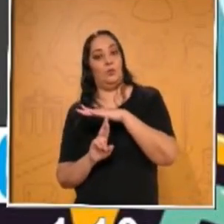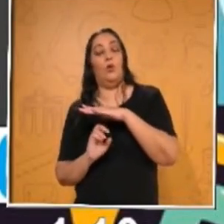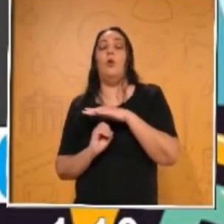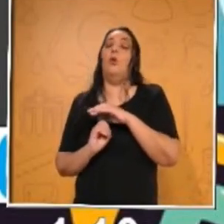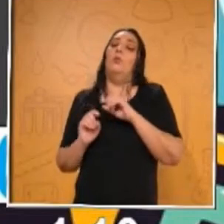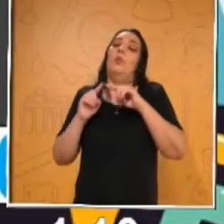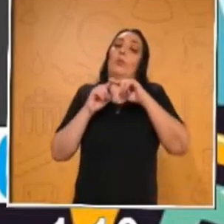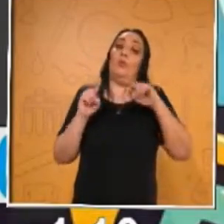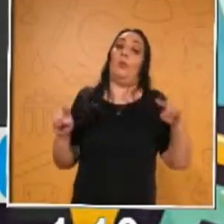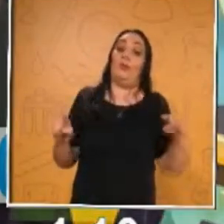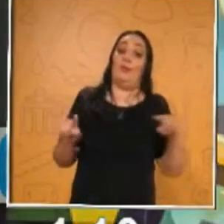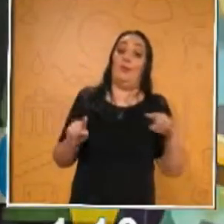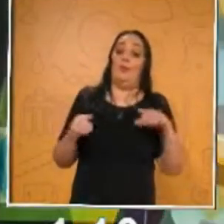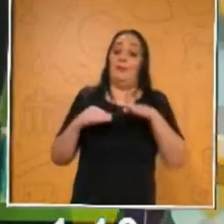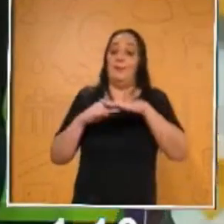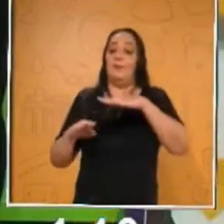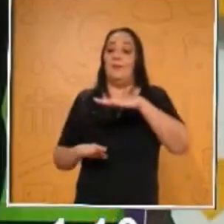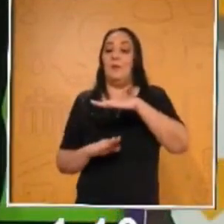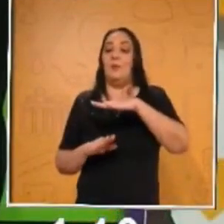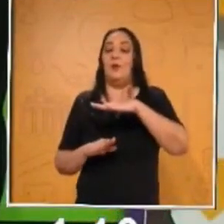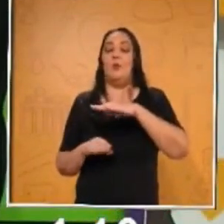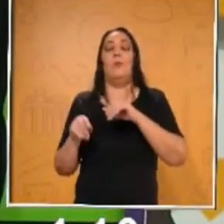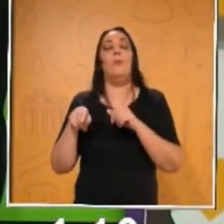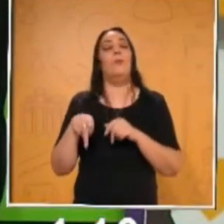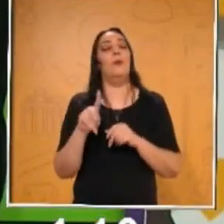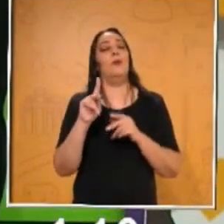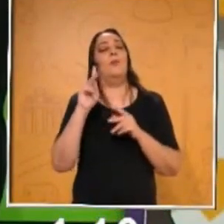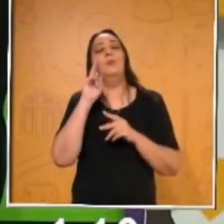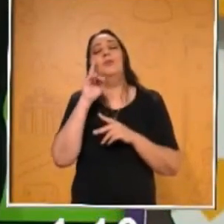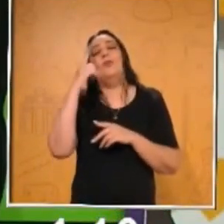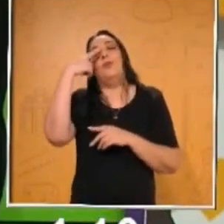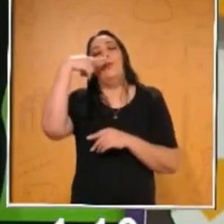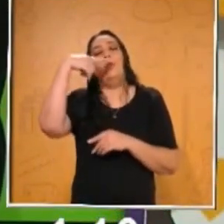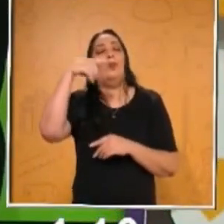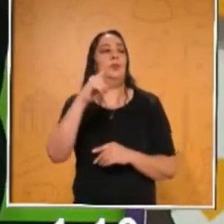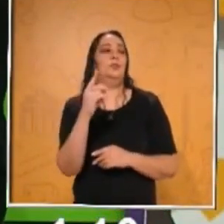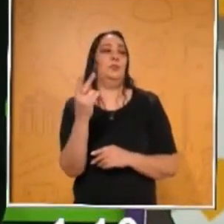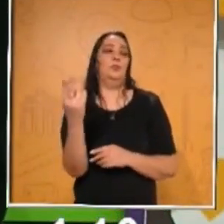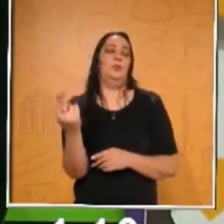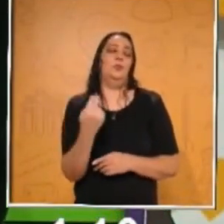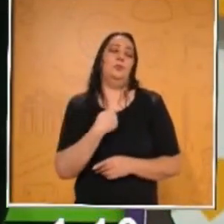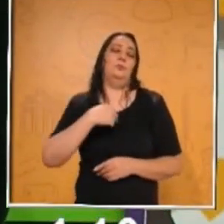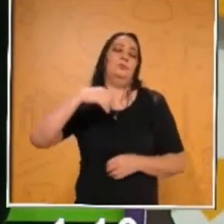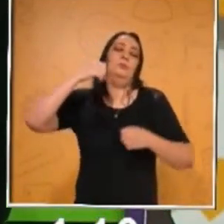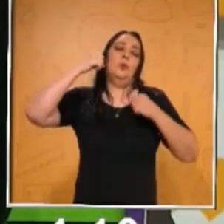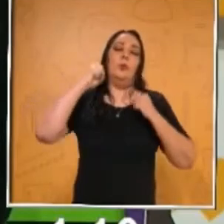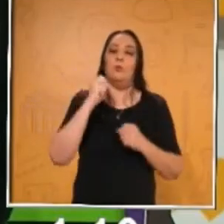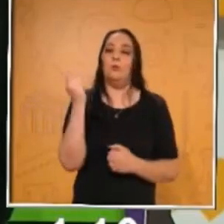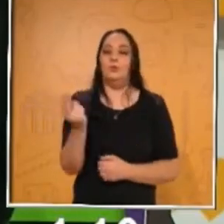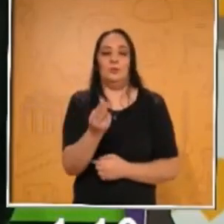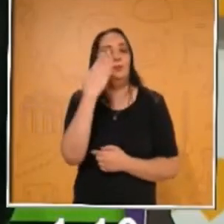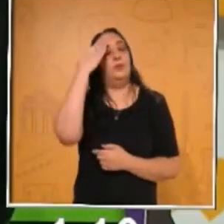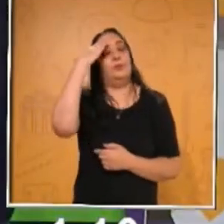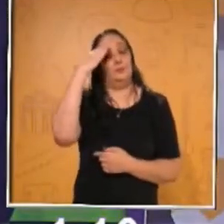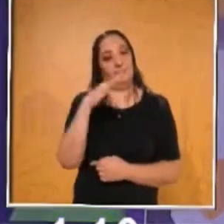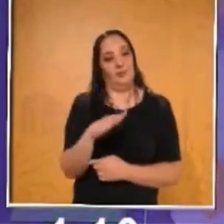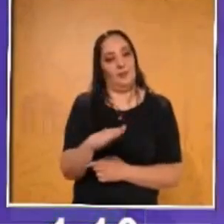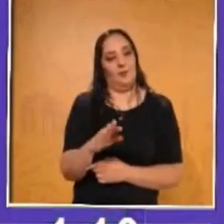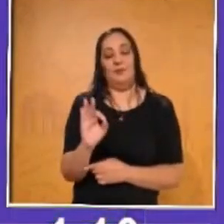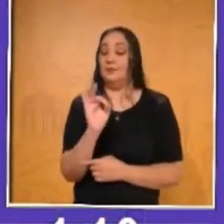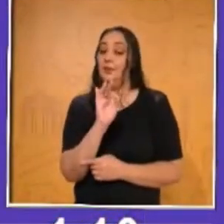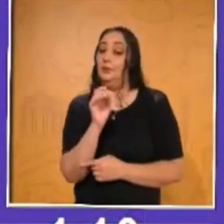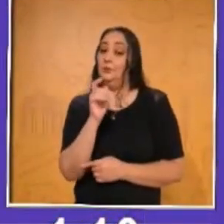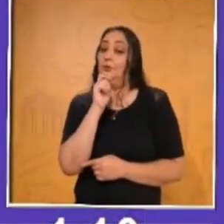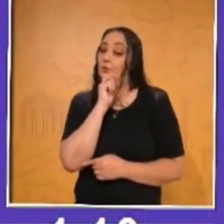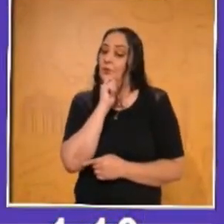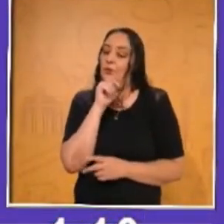denominador. Para ello vamos a empezar con una bien sencilla que yo estoy seguro que todos ya se la saben y si no, pues vamos